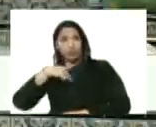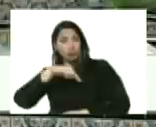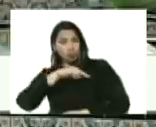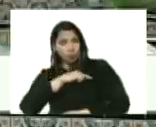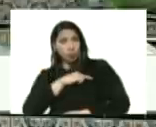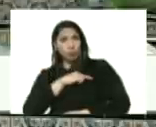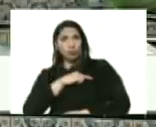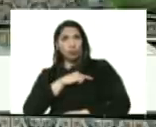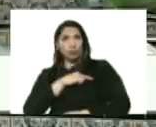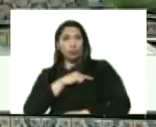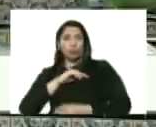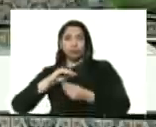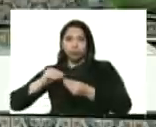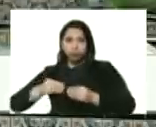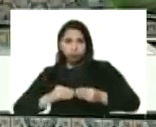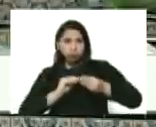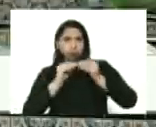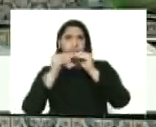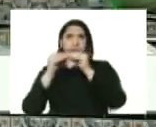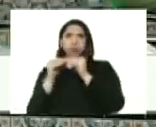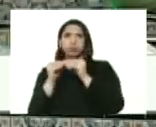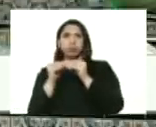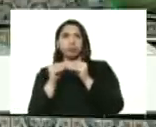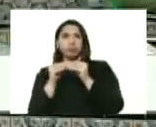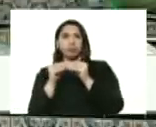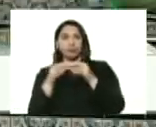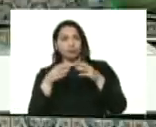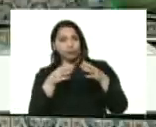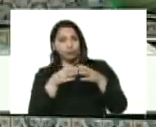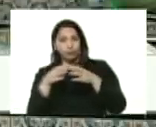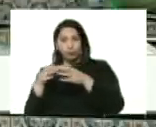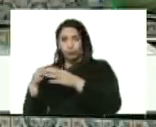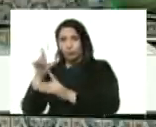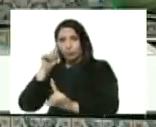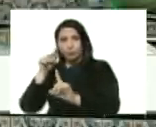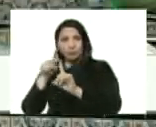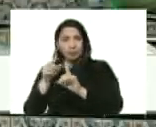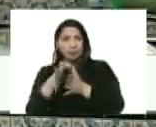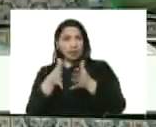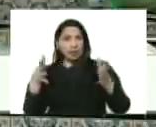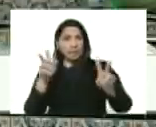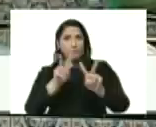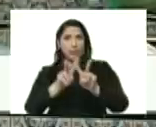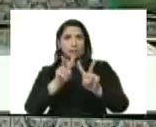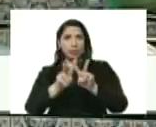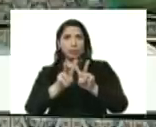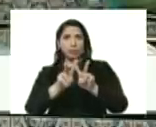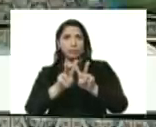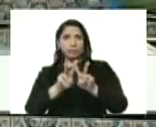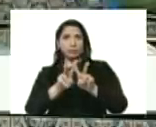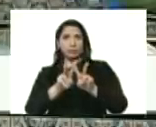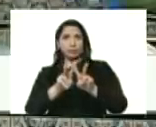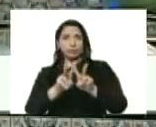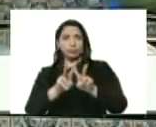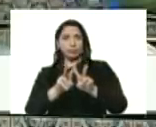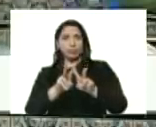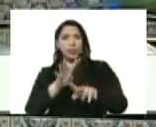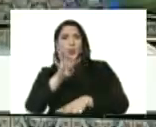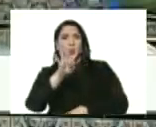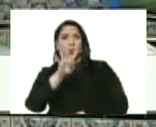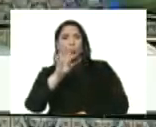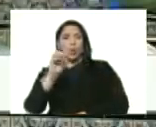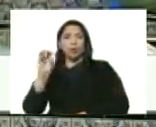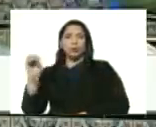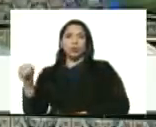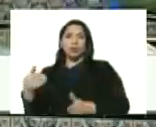restableciendo reorganizando la meta de la gran misión vivienda Venezuela a 400